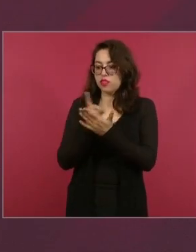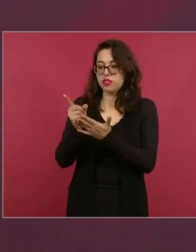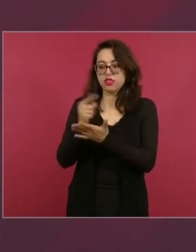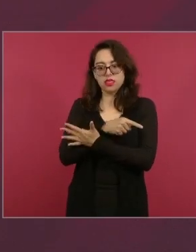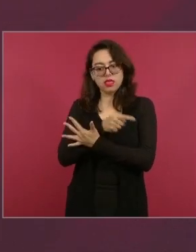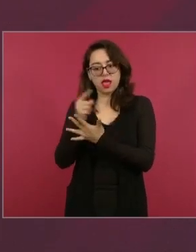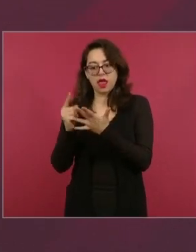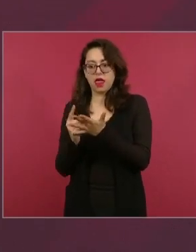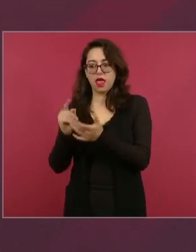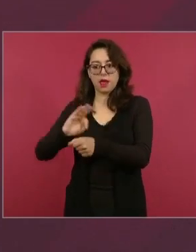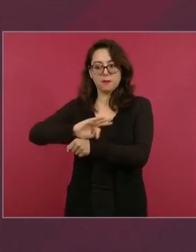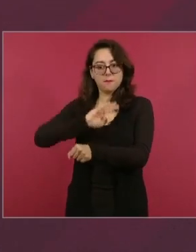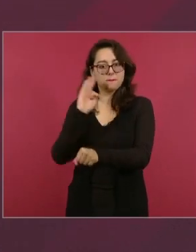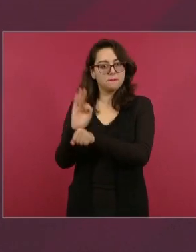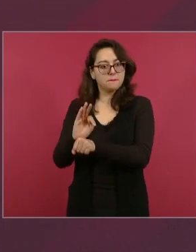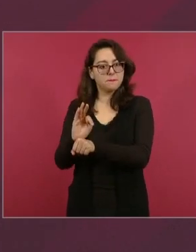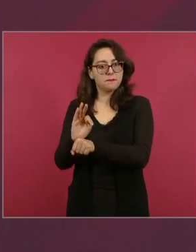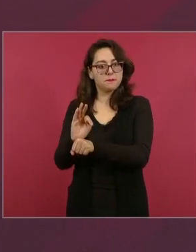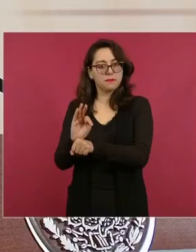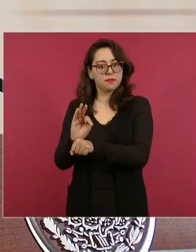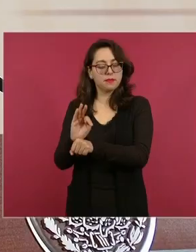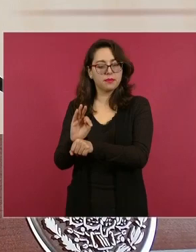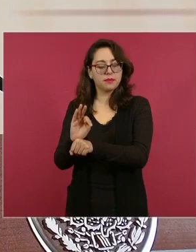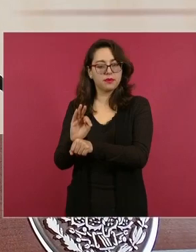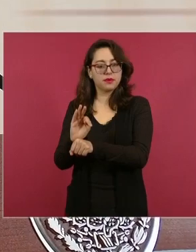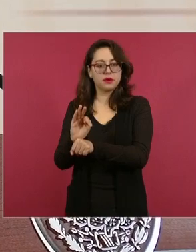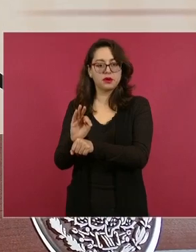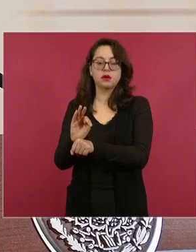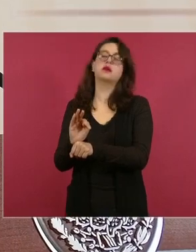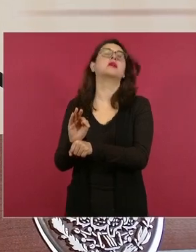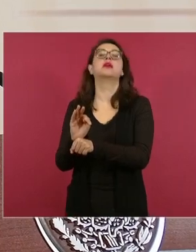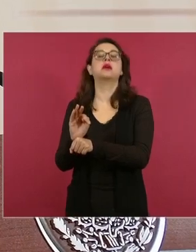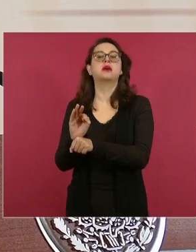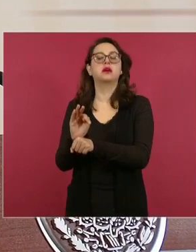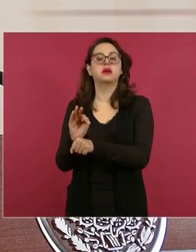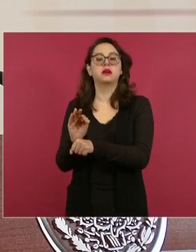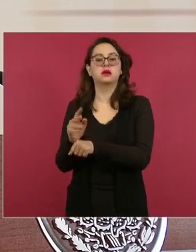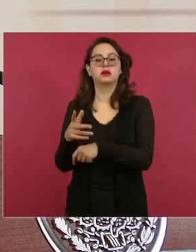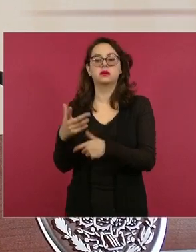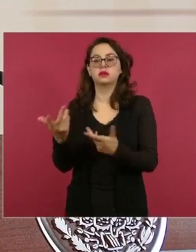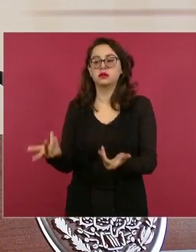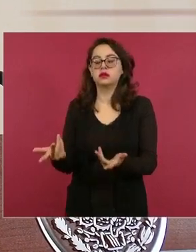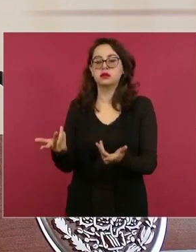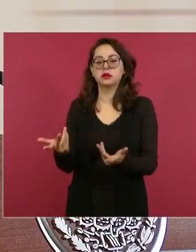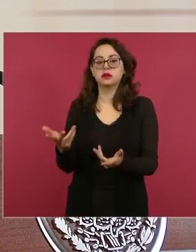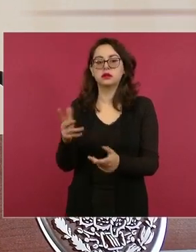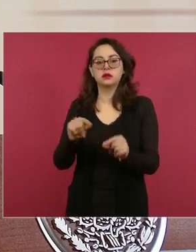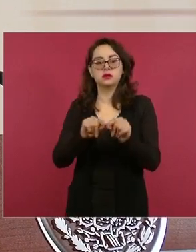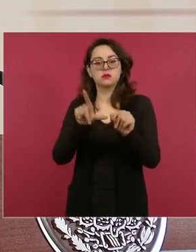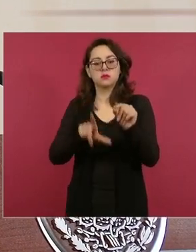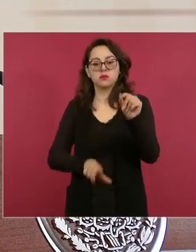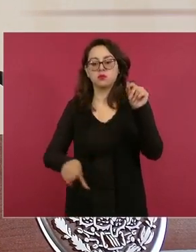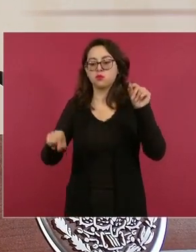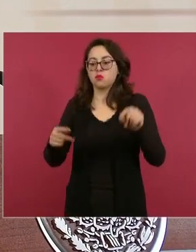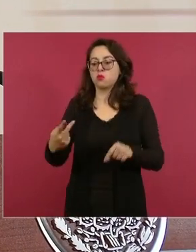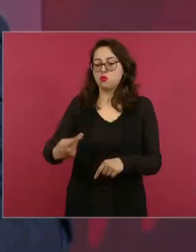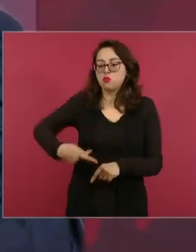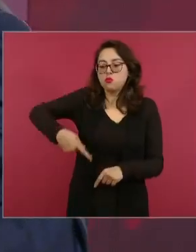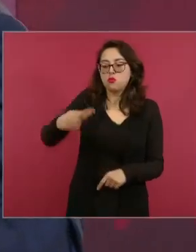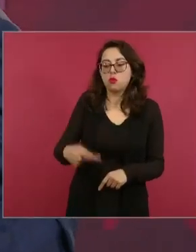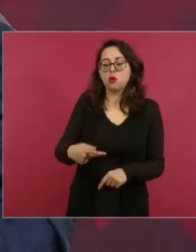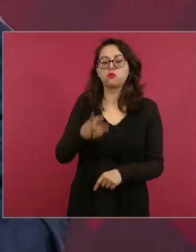la que define el dominio, la propiedad de la nación sobre